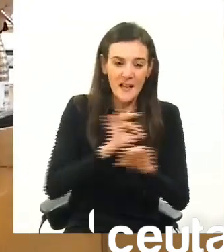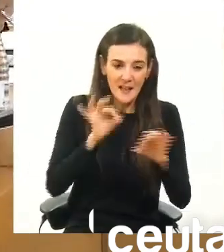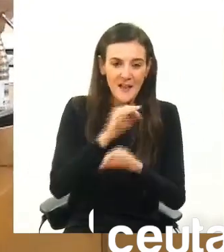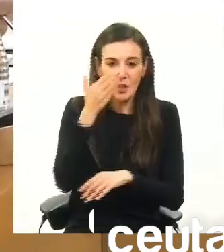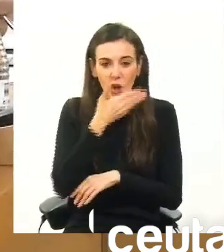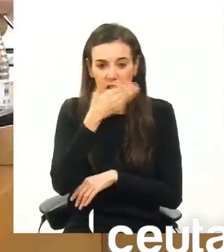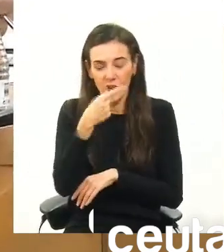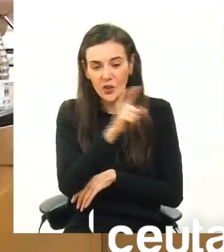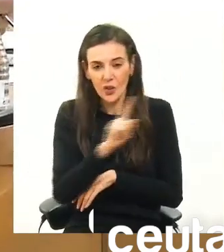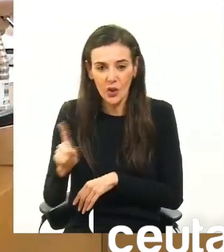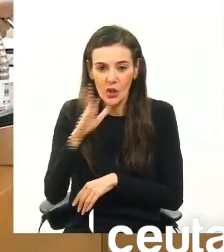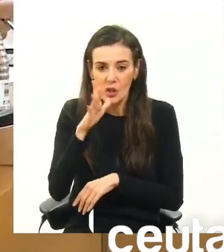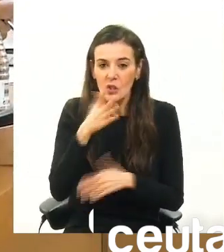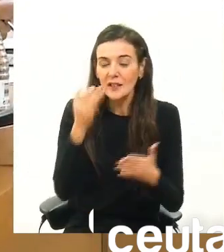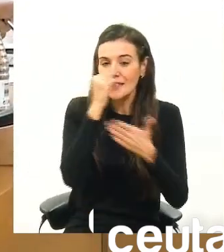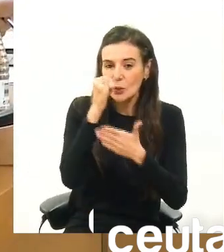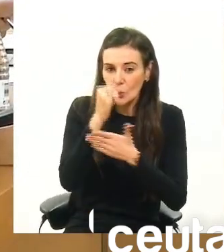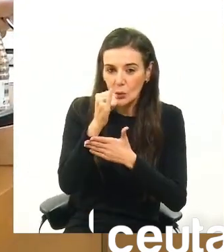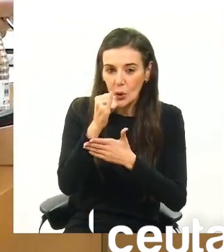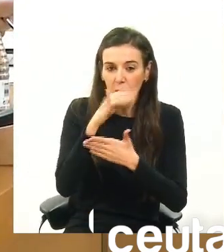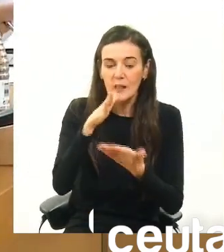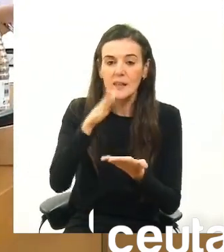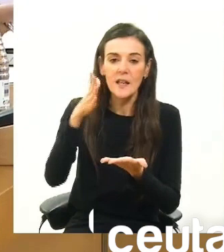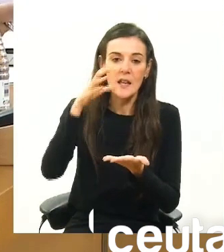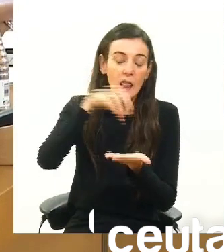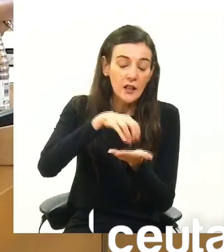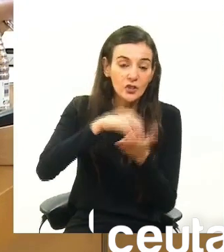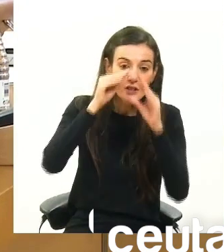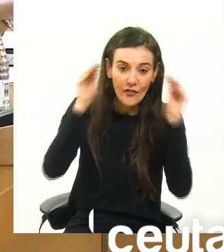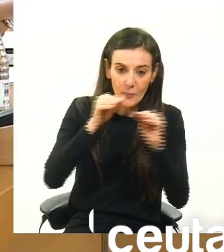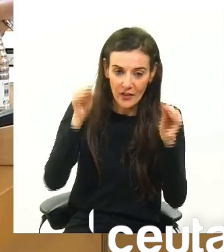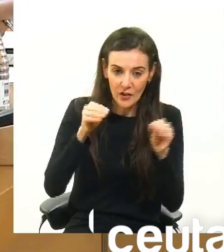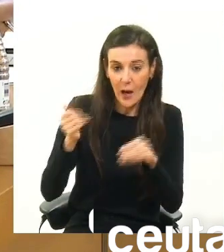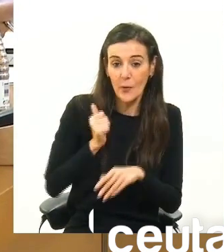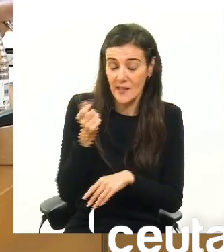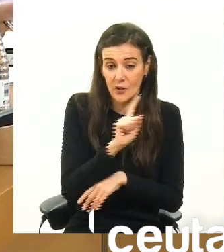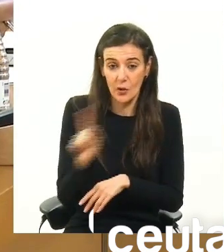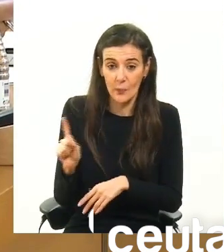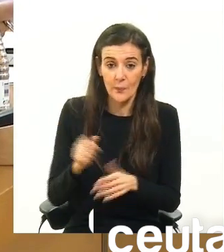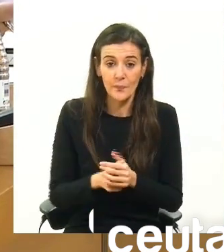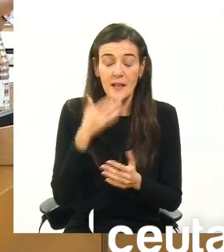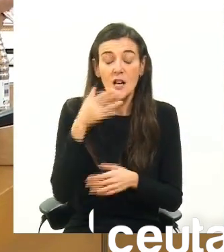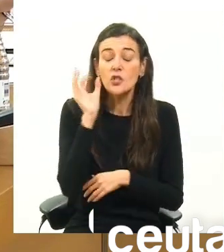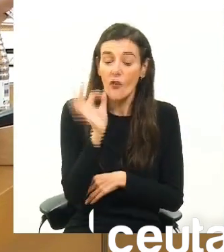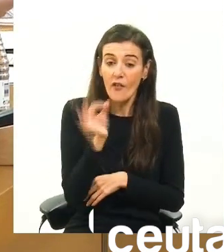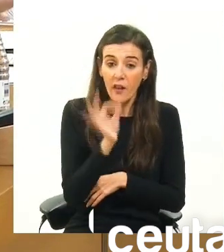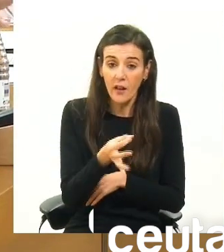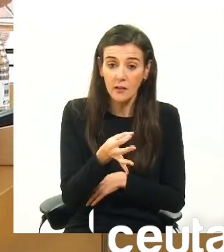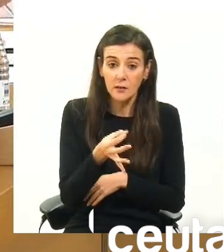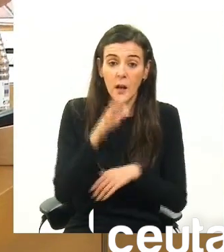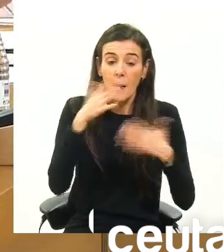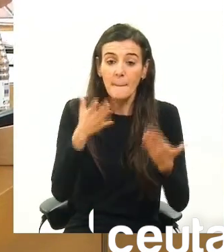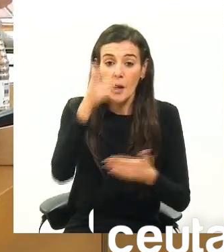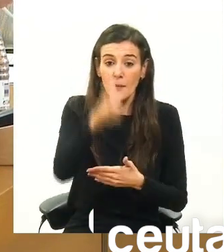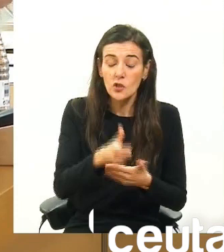nuestros colegios, de nuestros institutos y de nuestros centros de formación. En eso lleva razón el